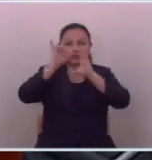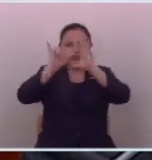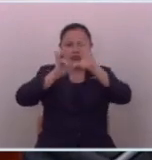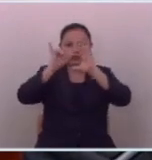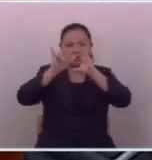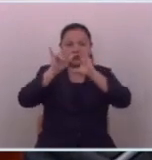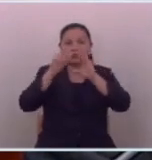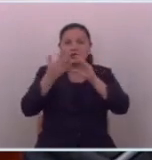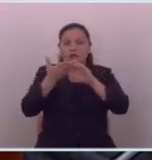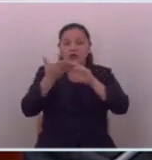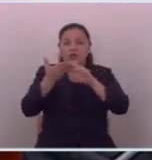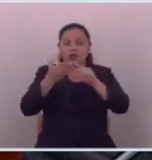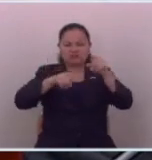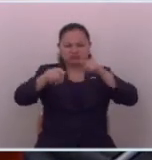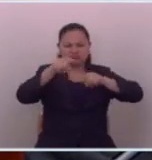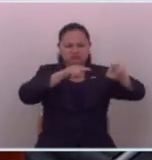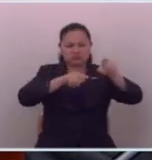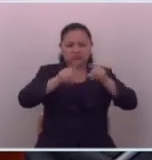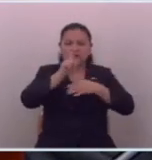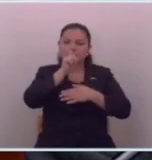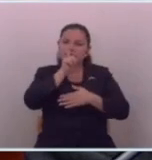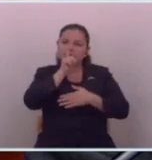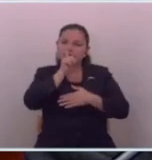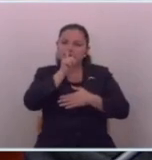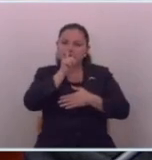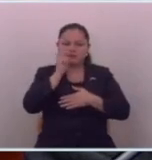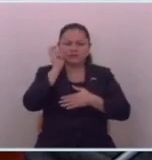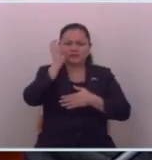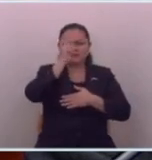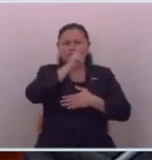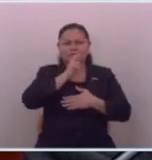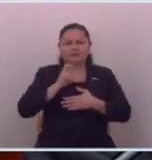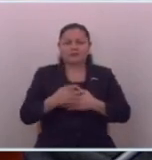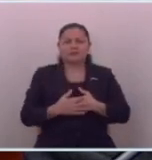contenido Youtuber ahí nadie dijo nada casualmente